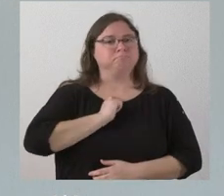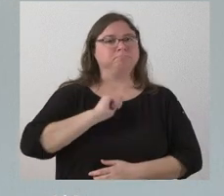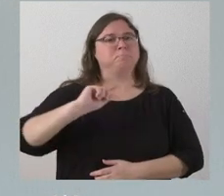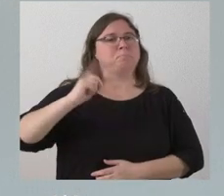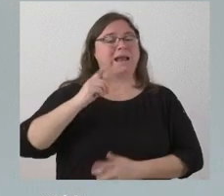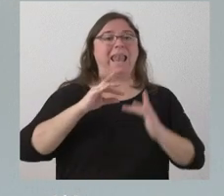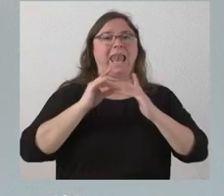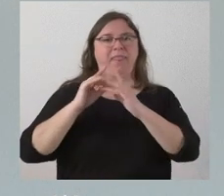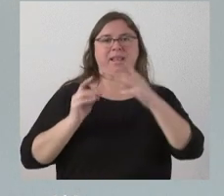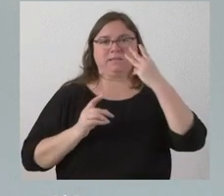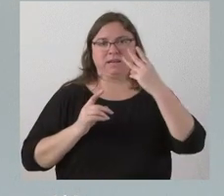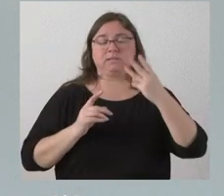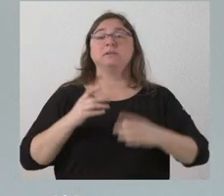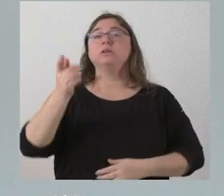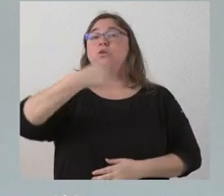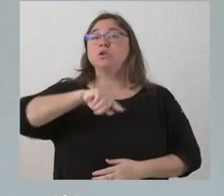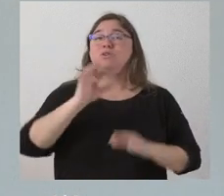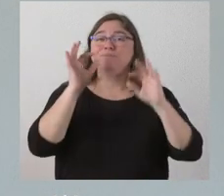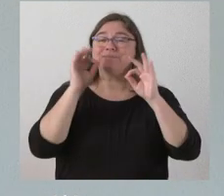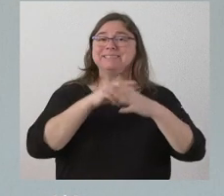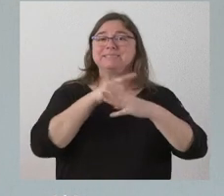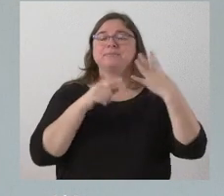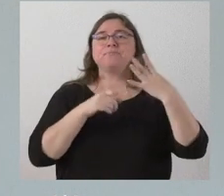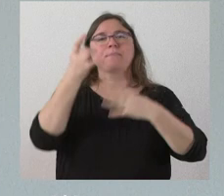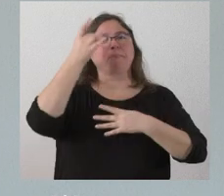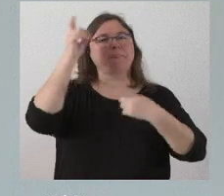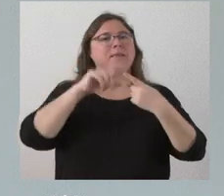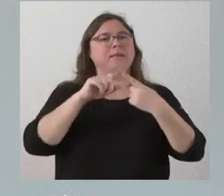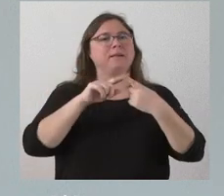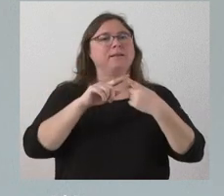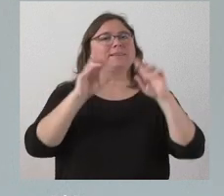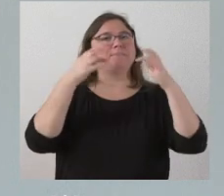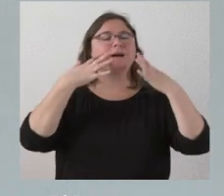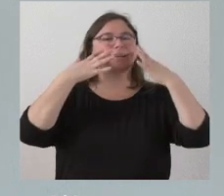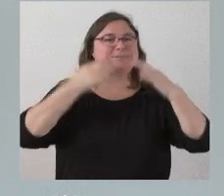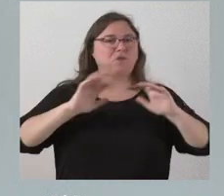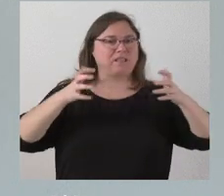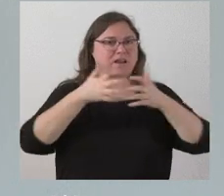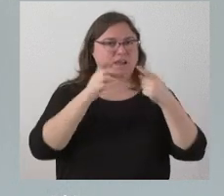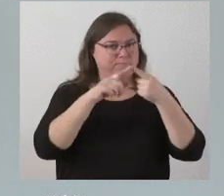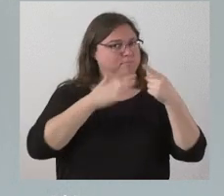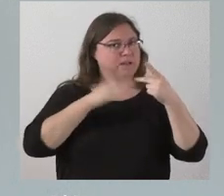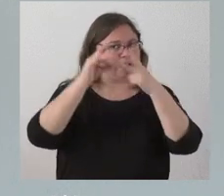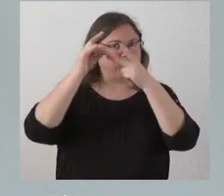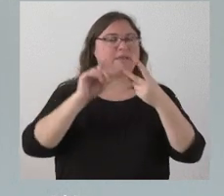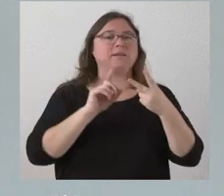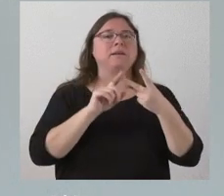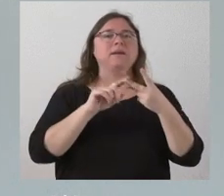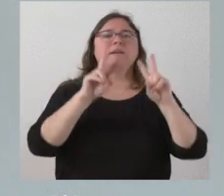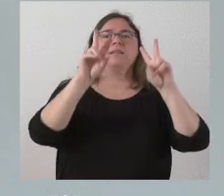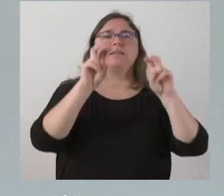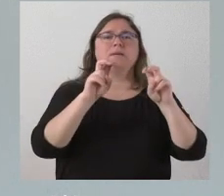liderar. lideramos en concreto la iniciativa presentada en materia de ciberseguridad, la presentada en materia